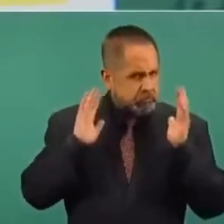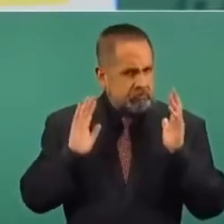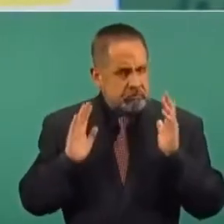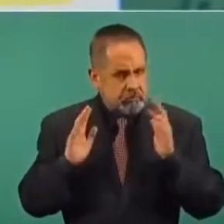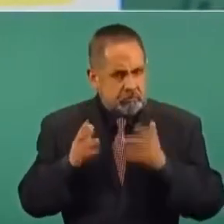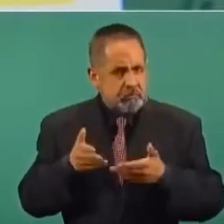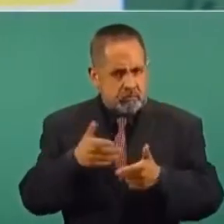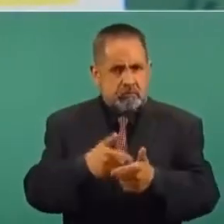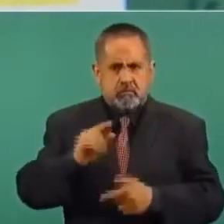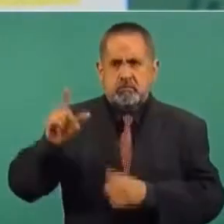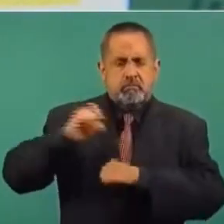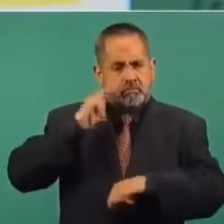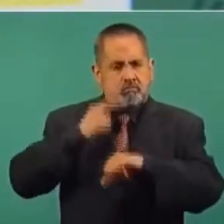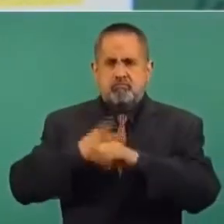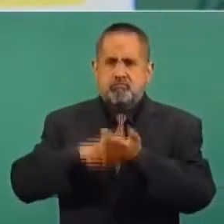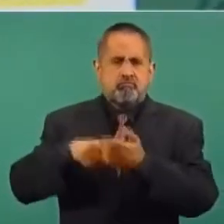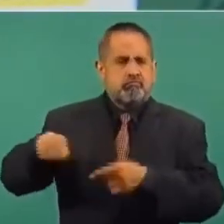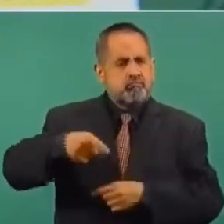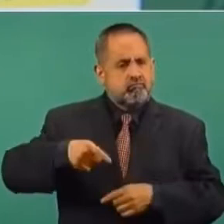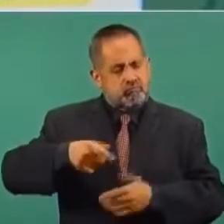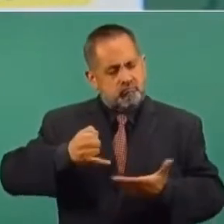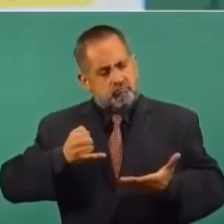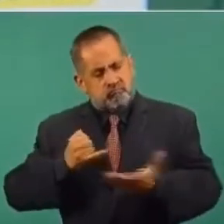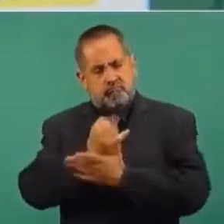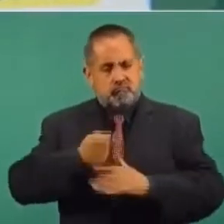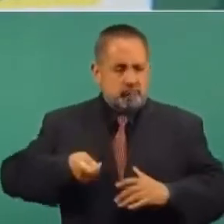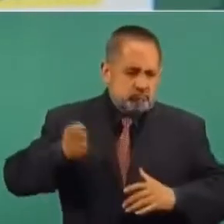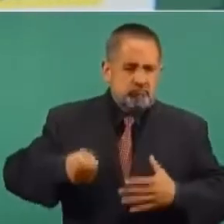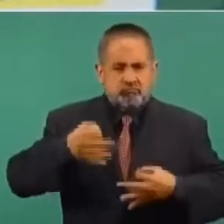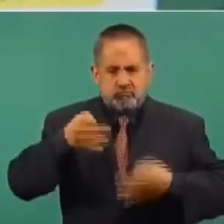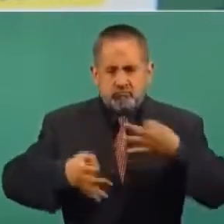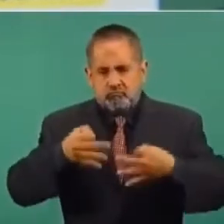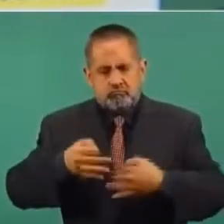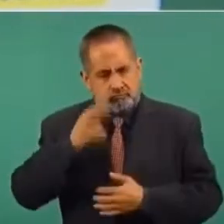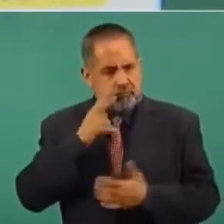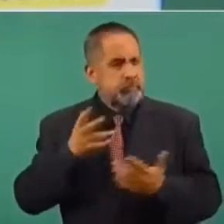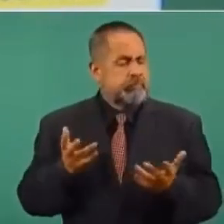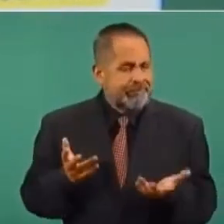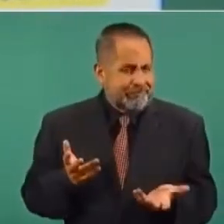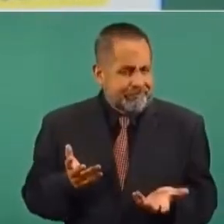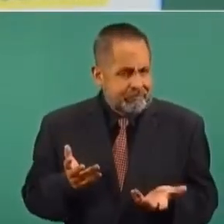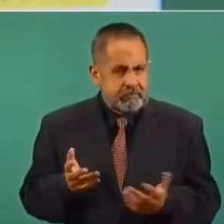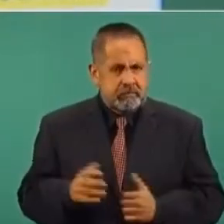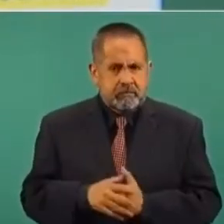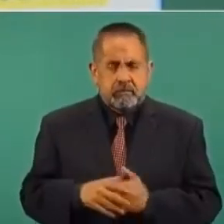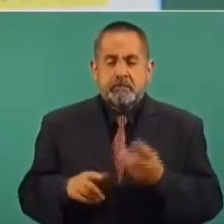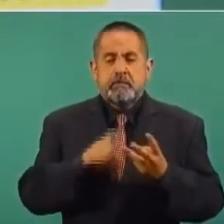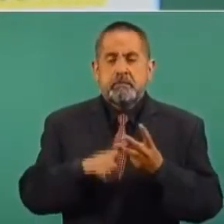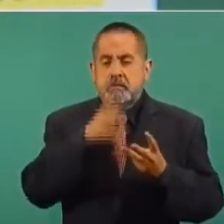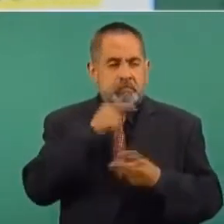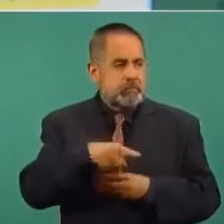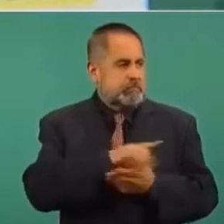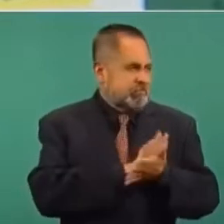pues una autoridad tiene que juzgar que no pueden haber